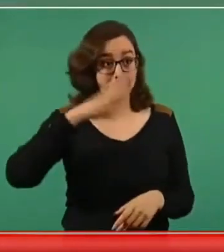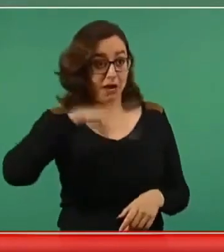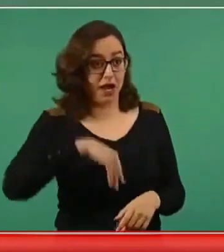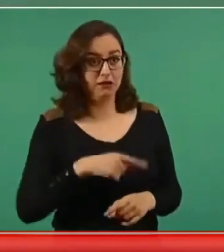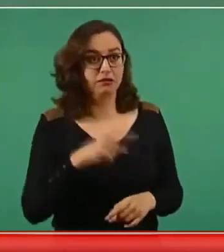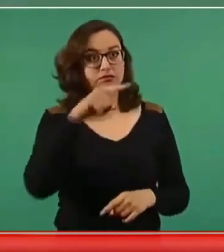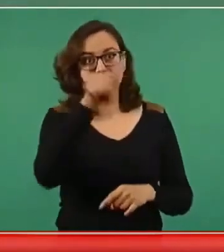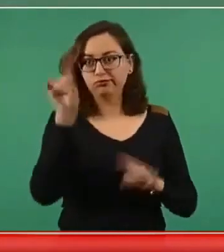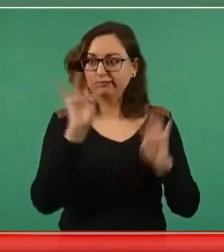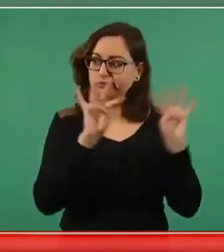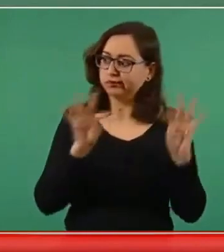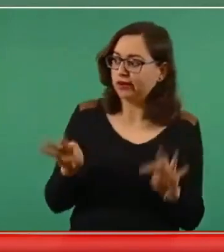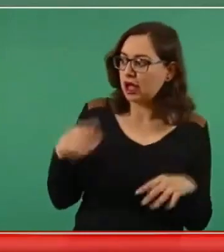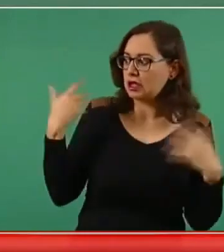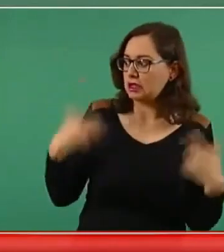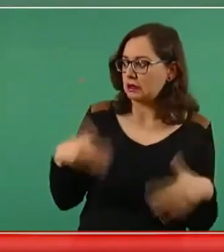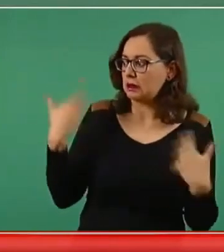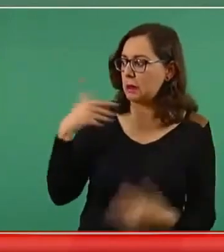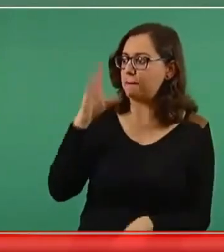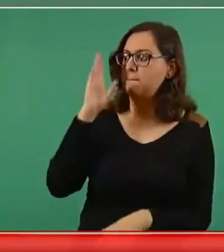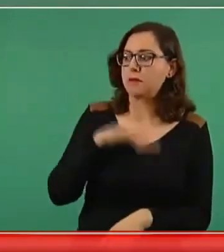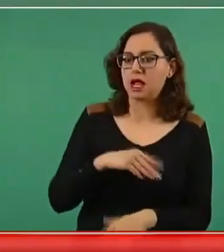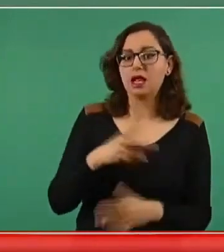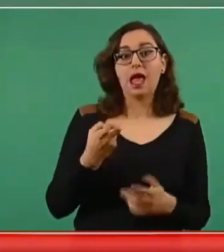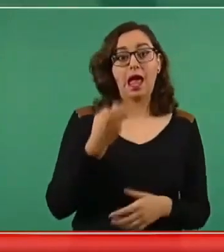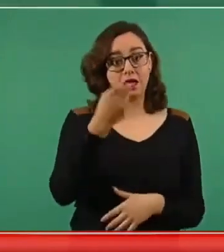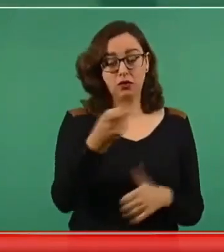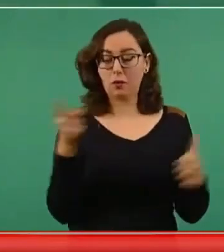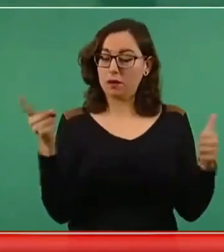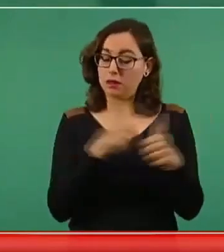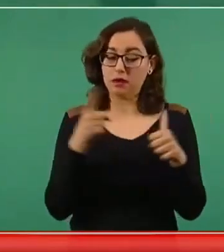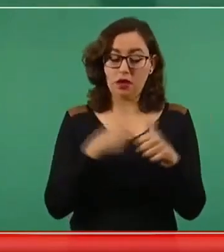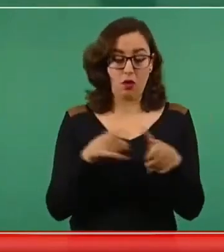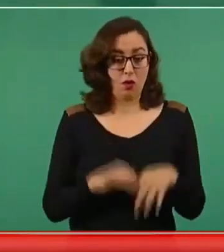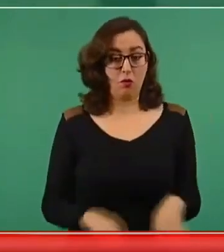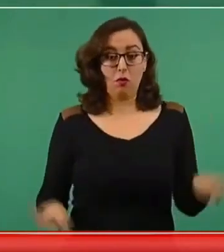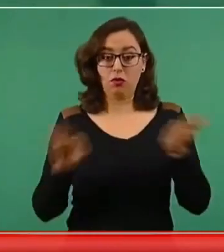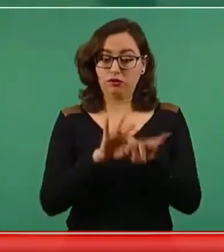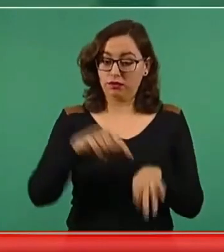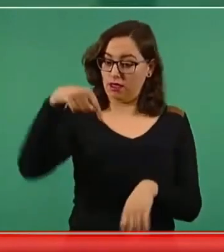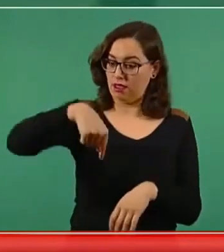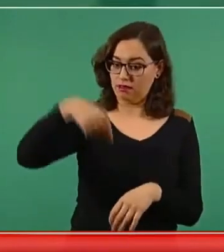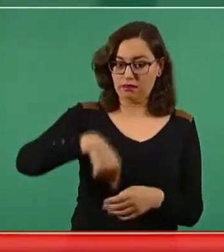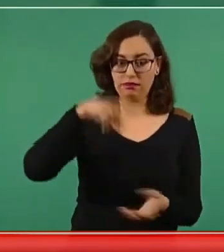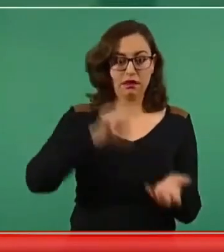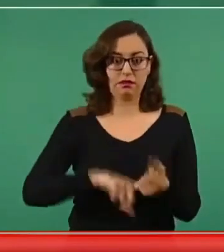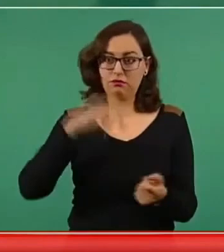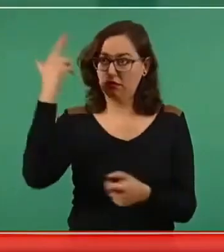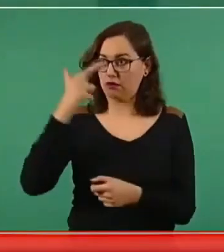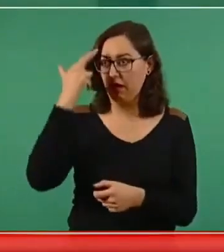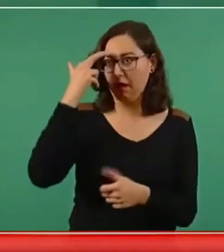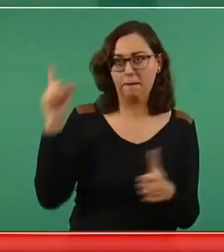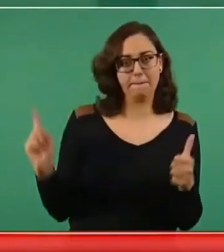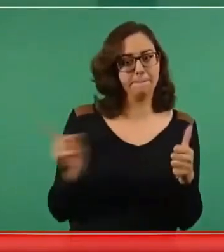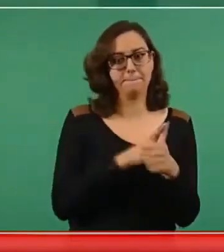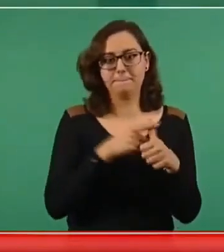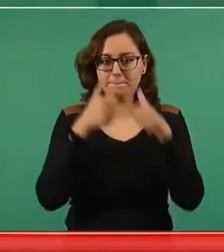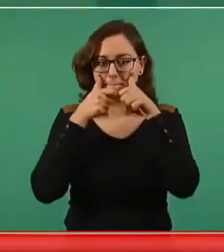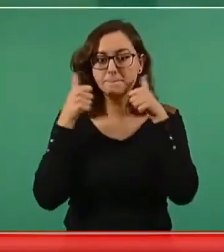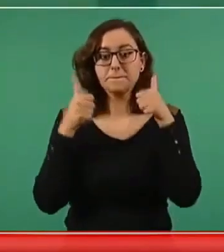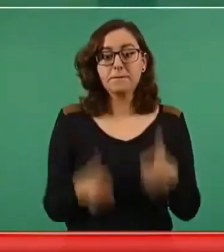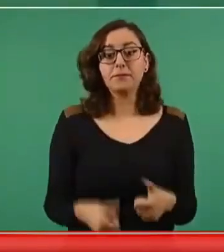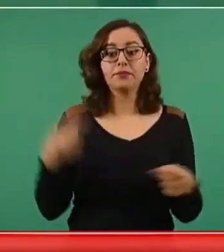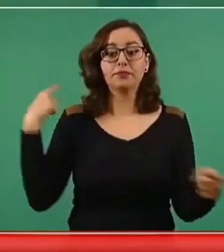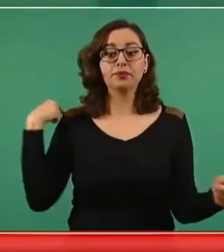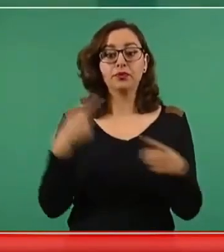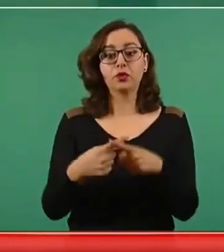por eso la política interna. Yo llevo más de dos años y medio